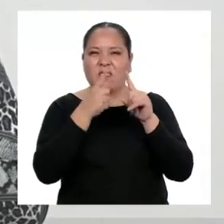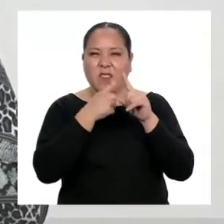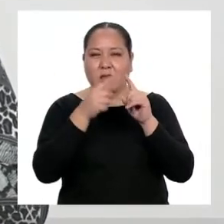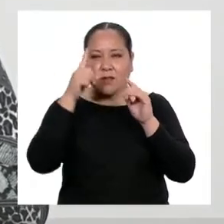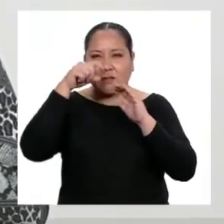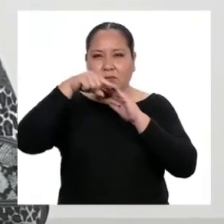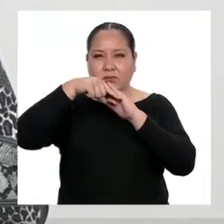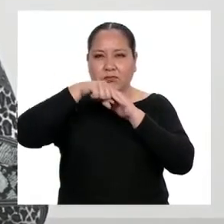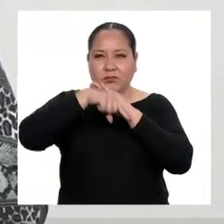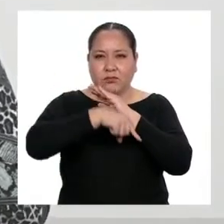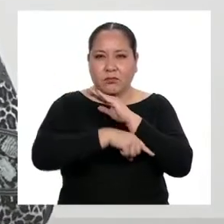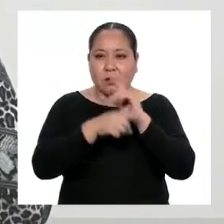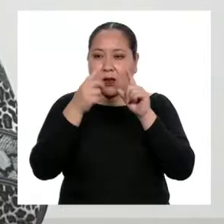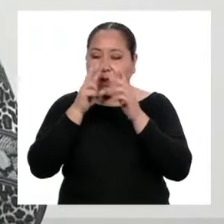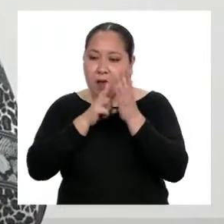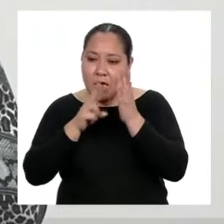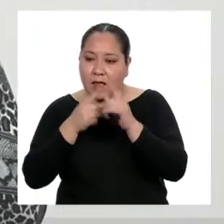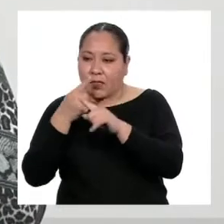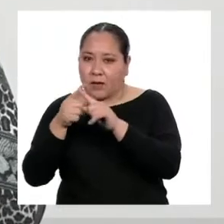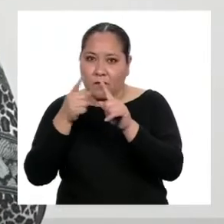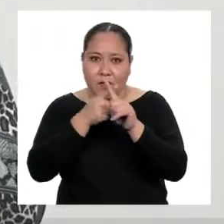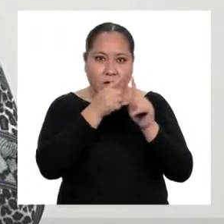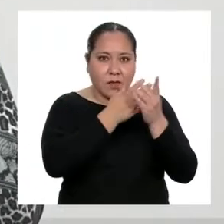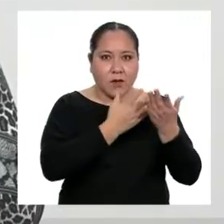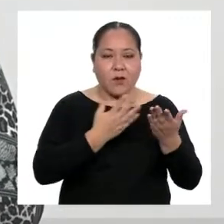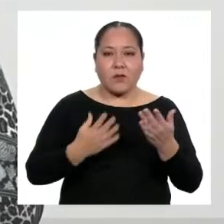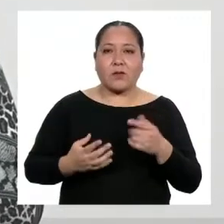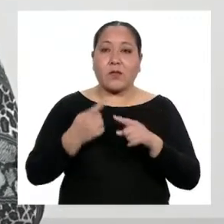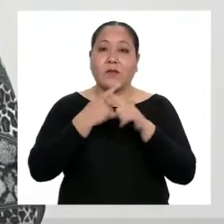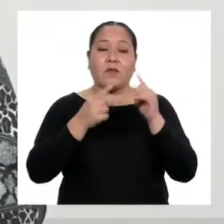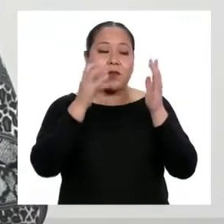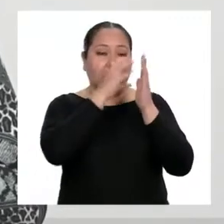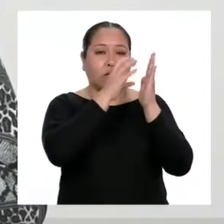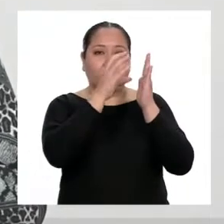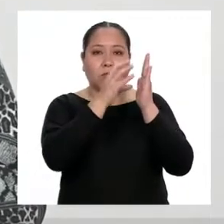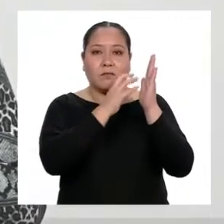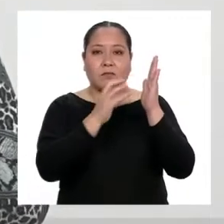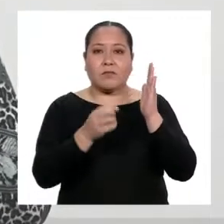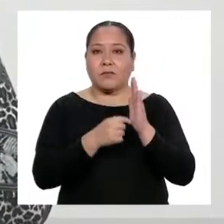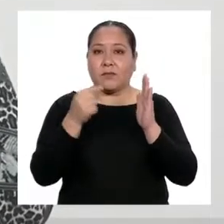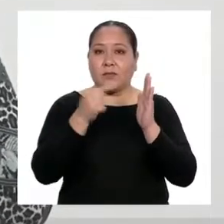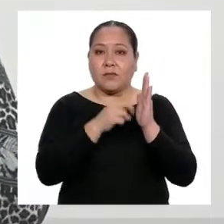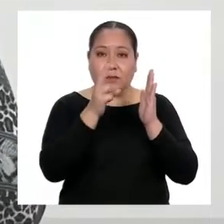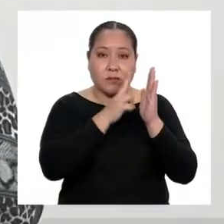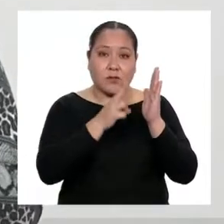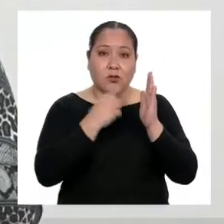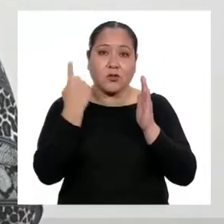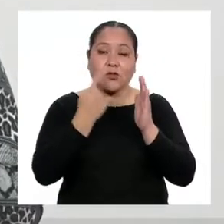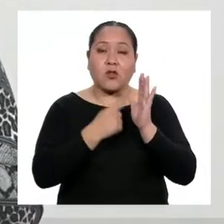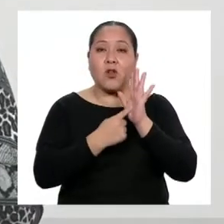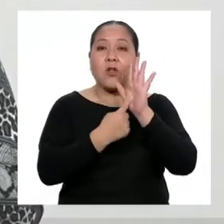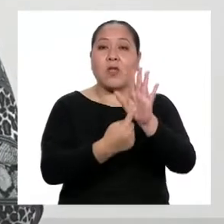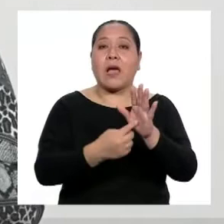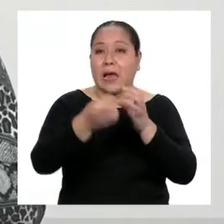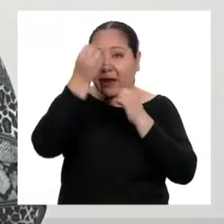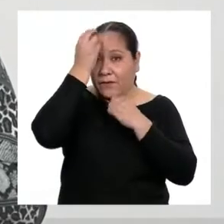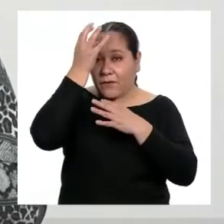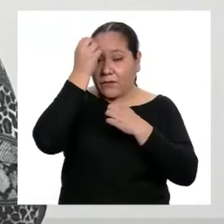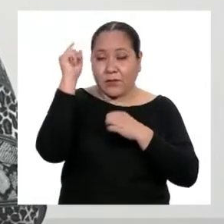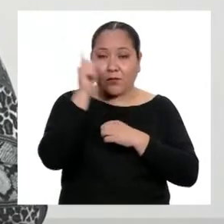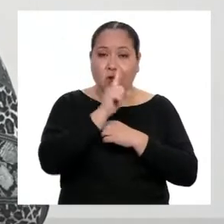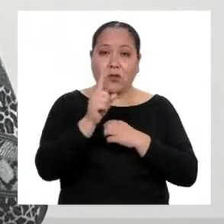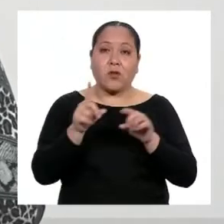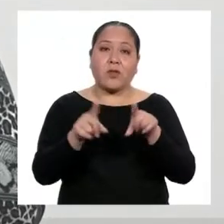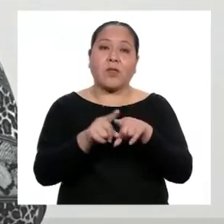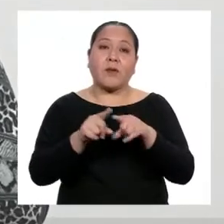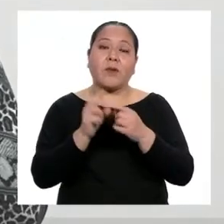con distintos propósitos los diversos tipos de texto, pues los textos no solo transmiten información, sino